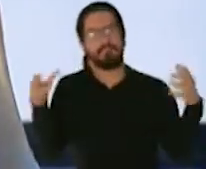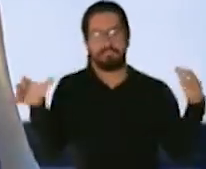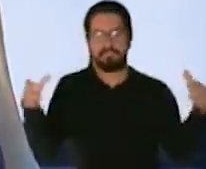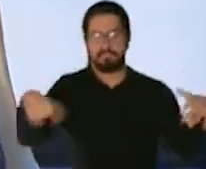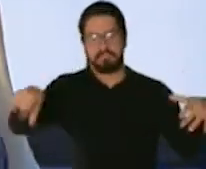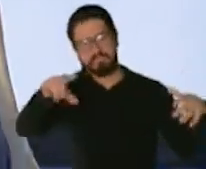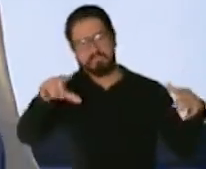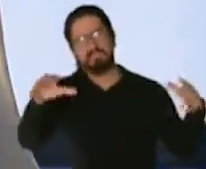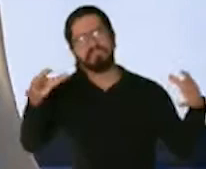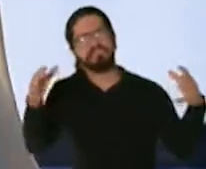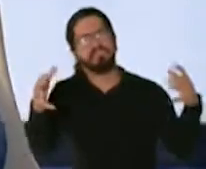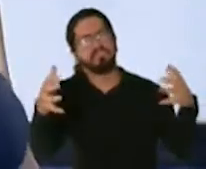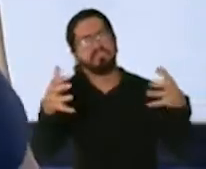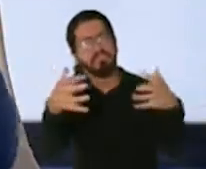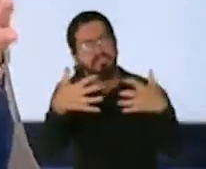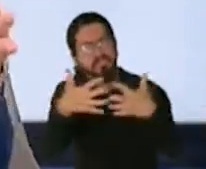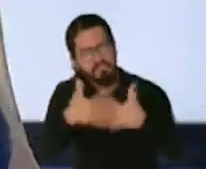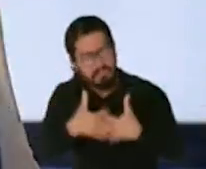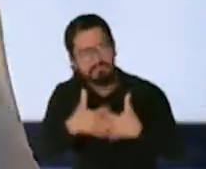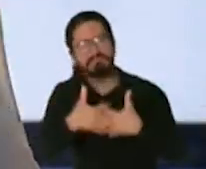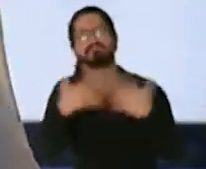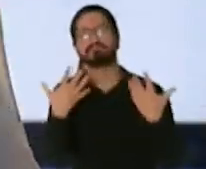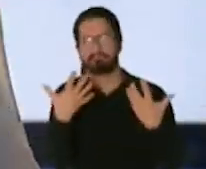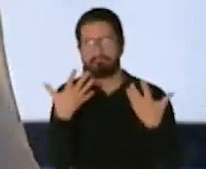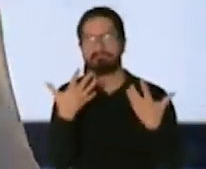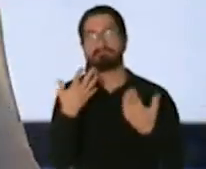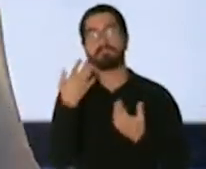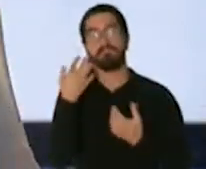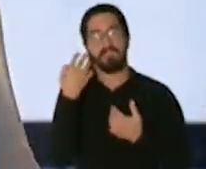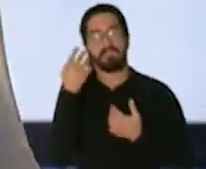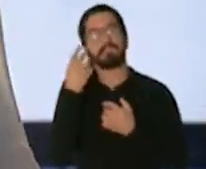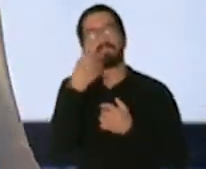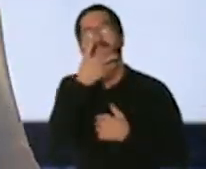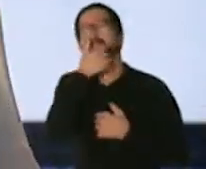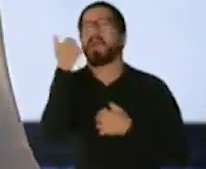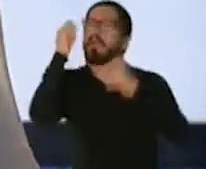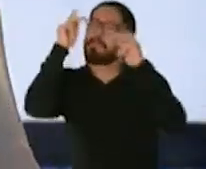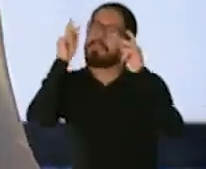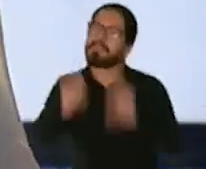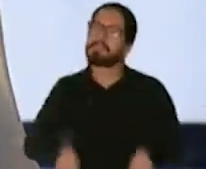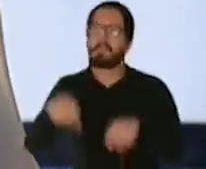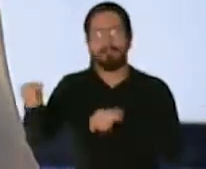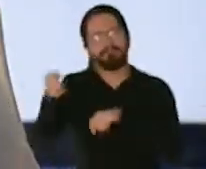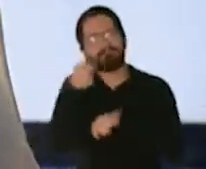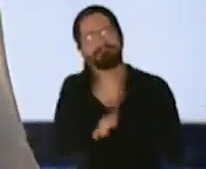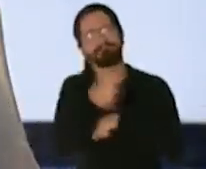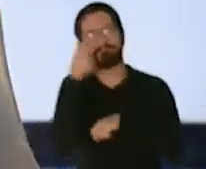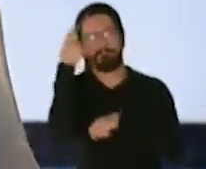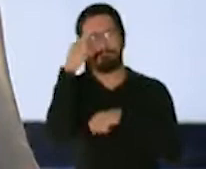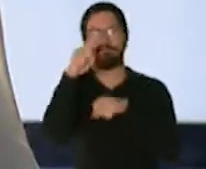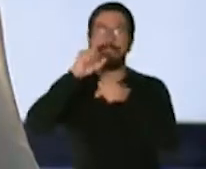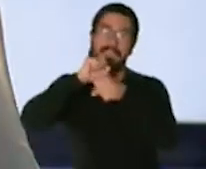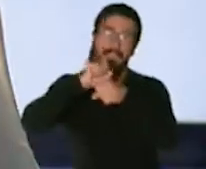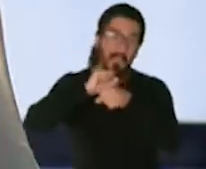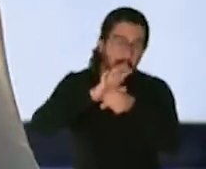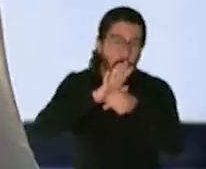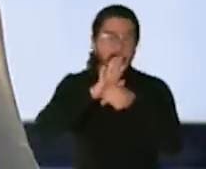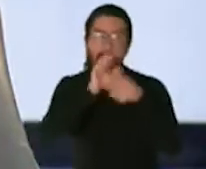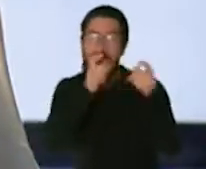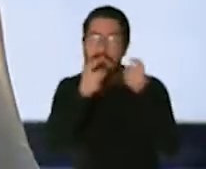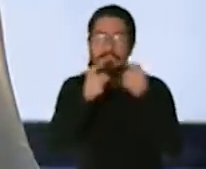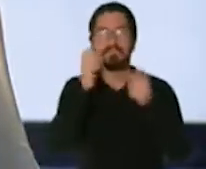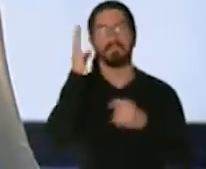Puerto Rico porque primero que todo va a salir de esta crisis del COVID pero después tenemos a lo mejor mira influenza tenemos zika tenemos